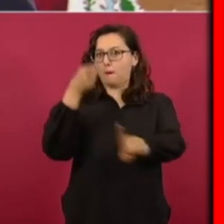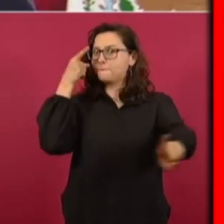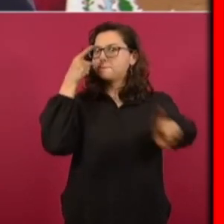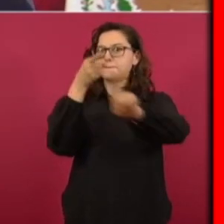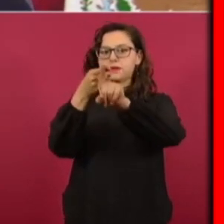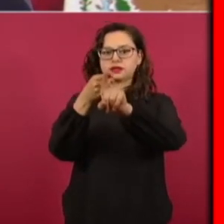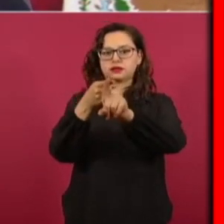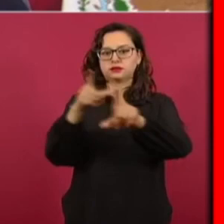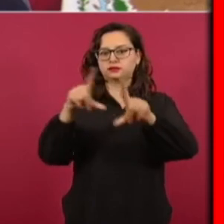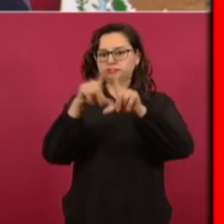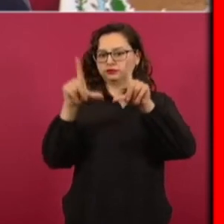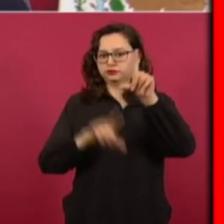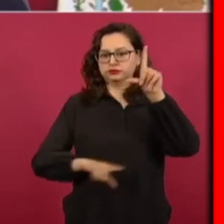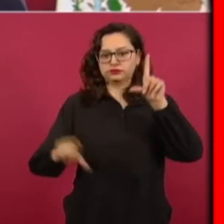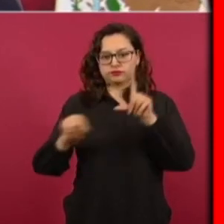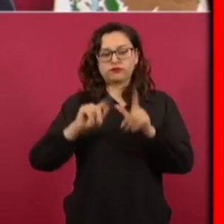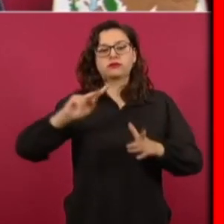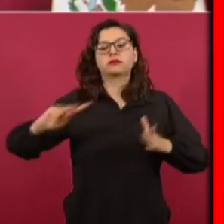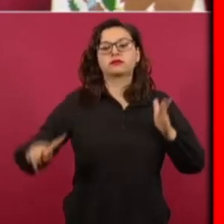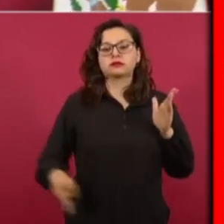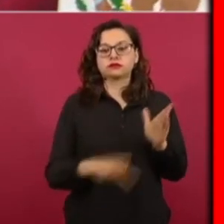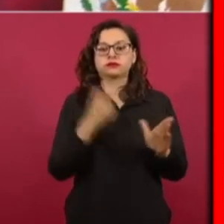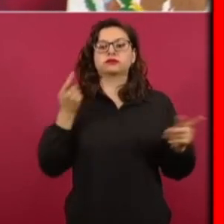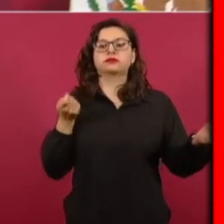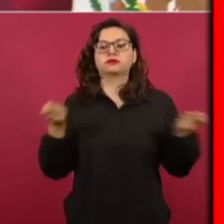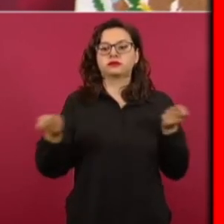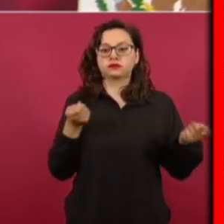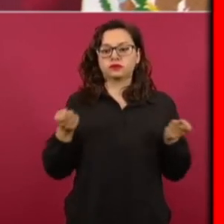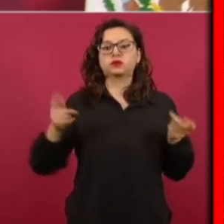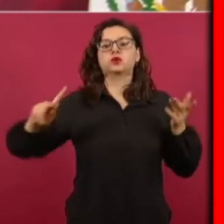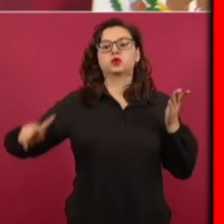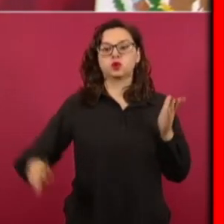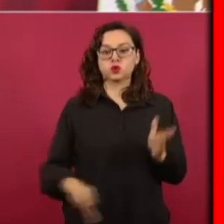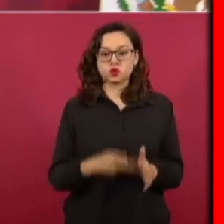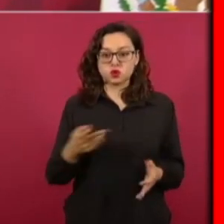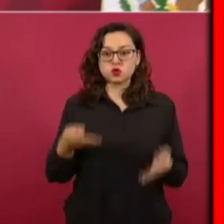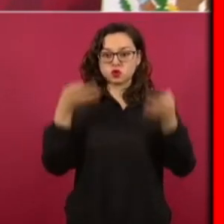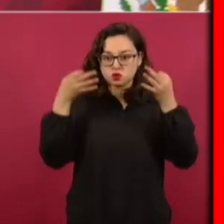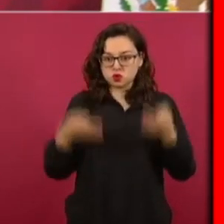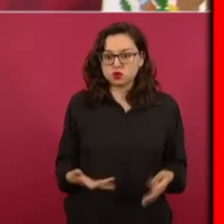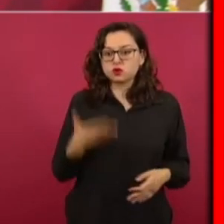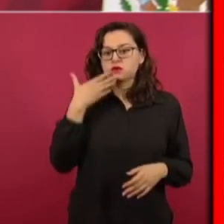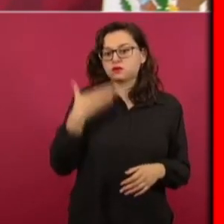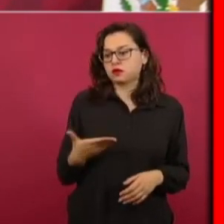hasta que logran expulsar a muerte